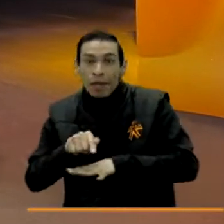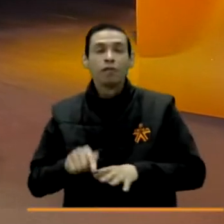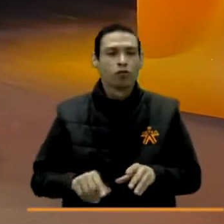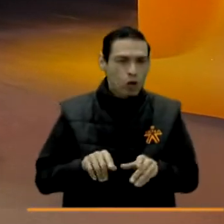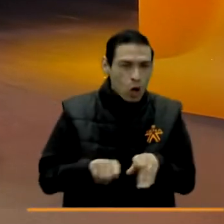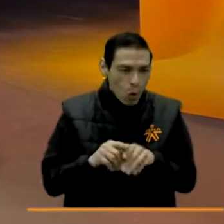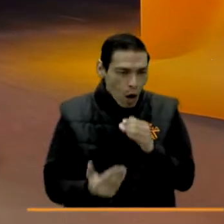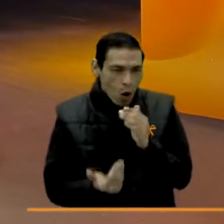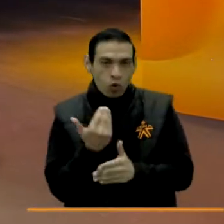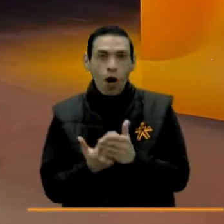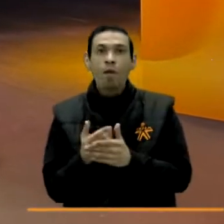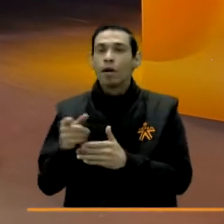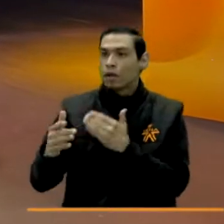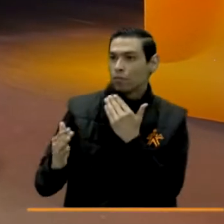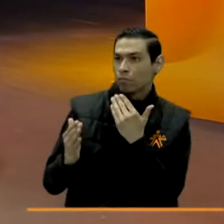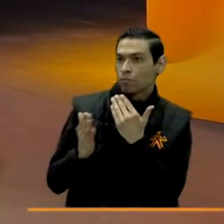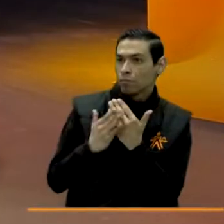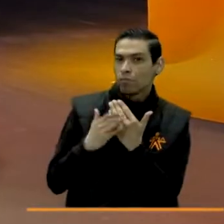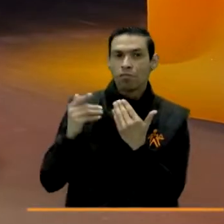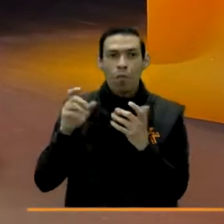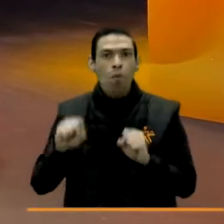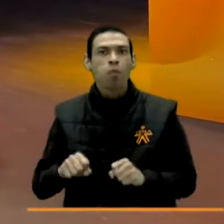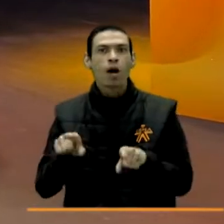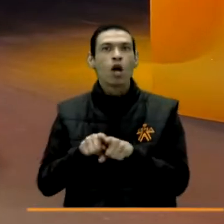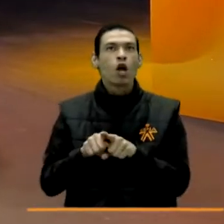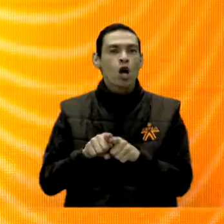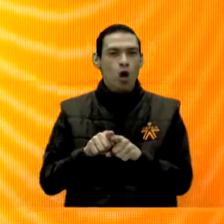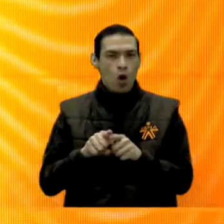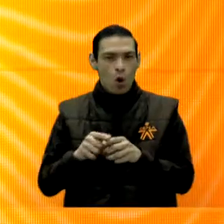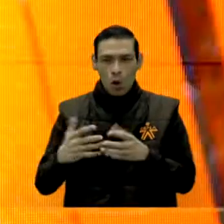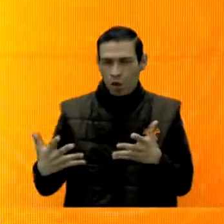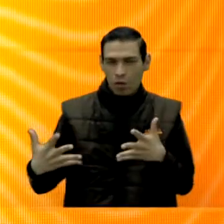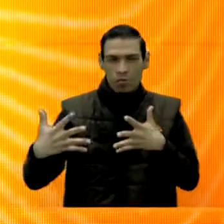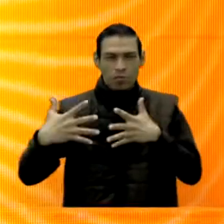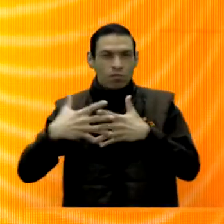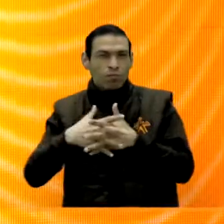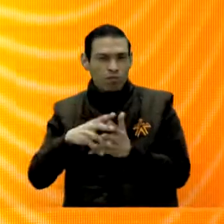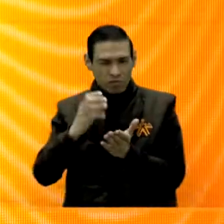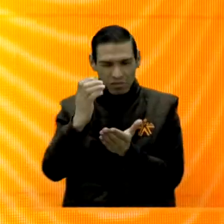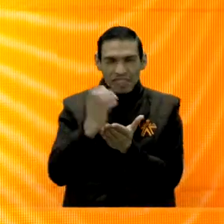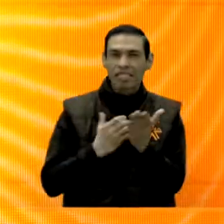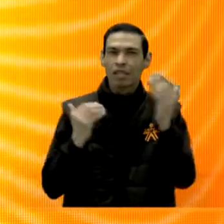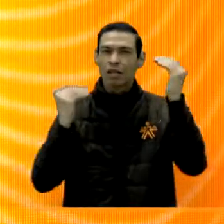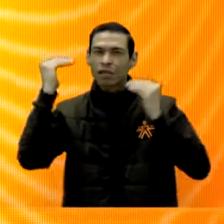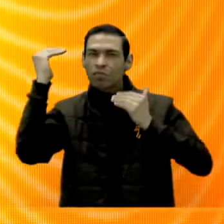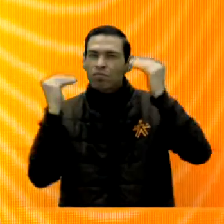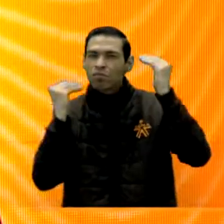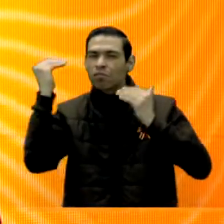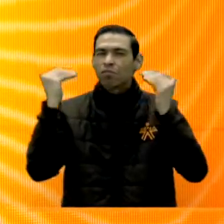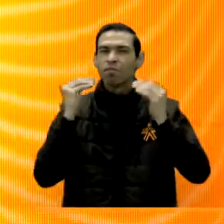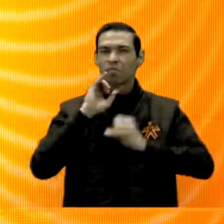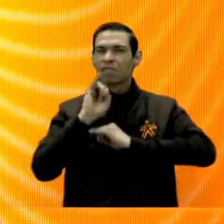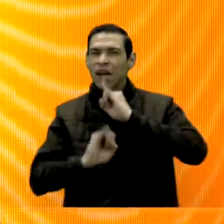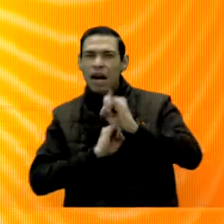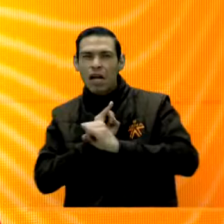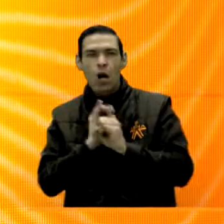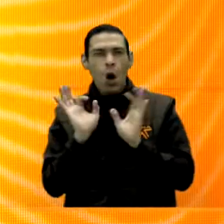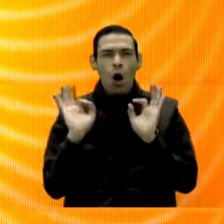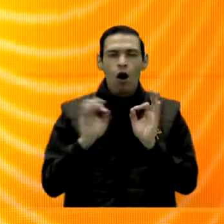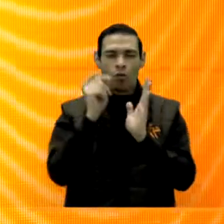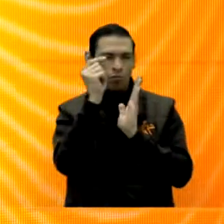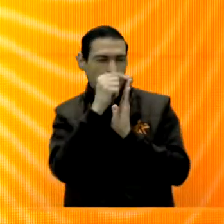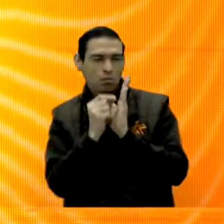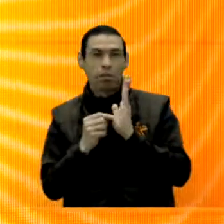trabajemos conjuntamente en una certificación internacional o en una certificación de industria particular. Entonces acá tenemos